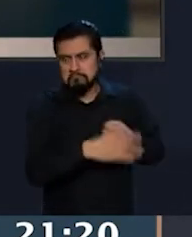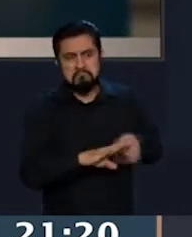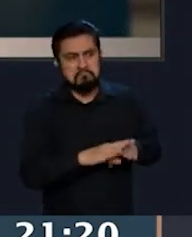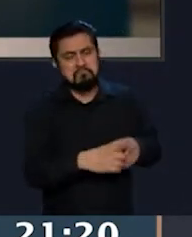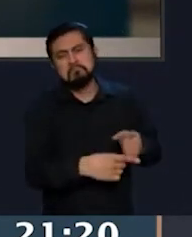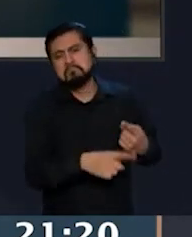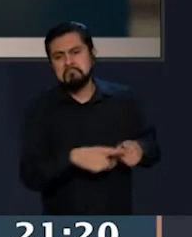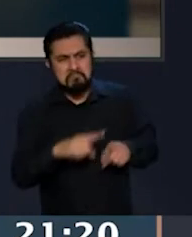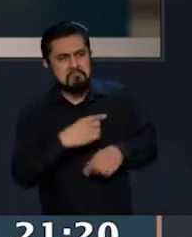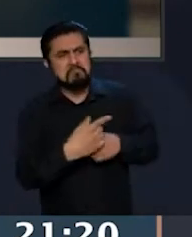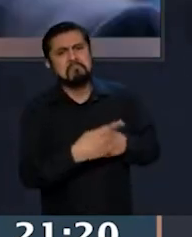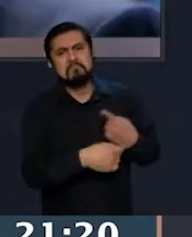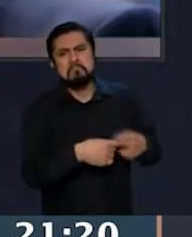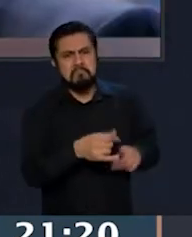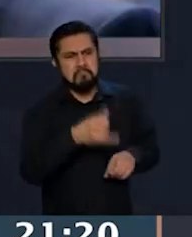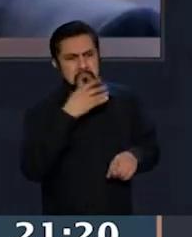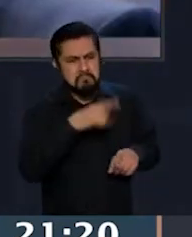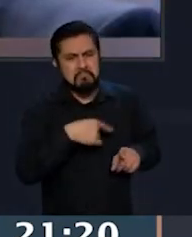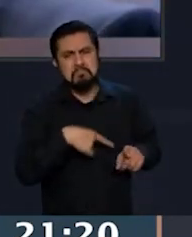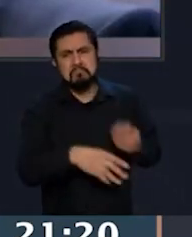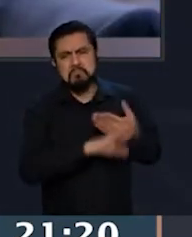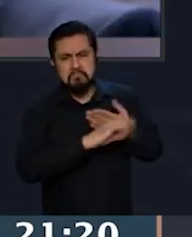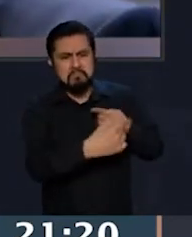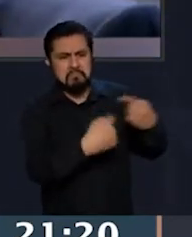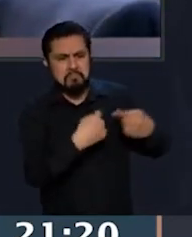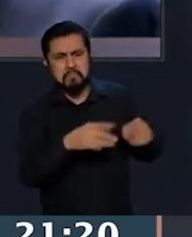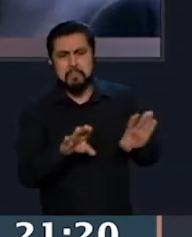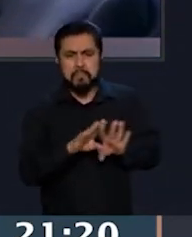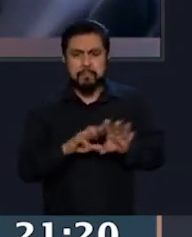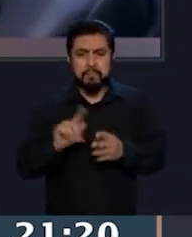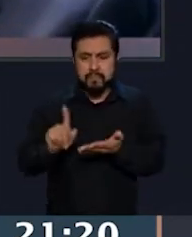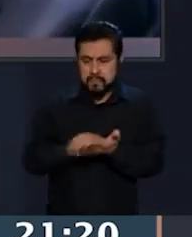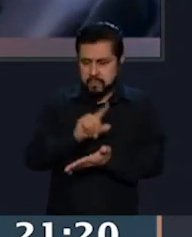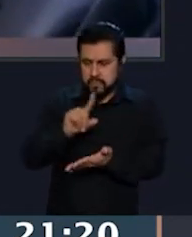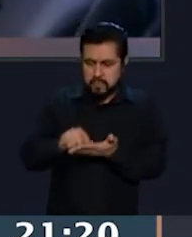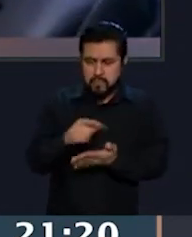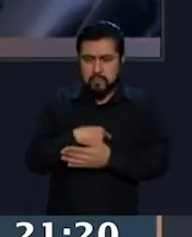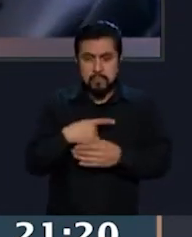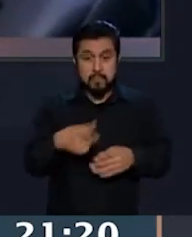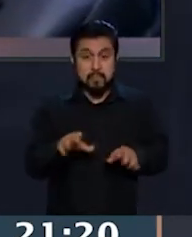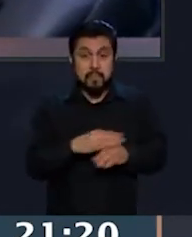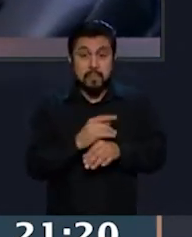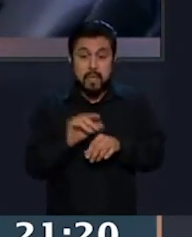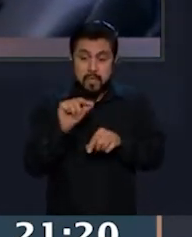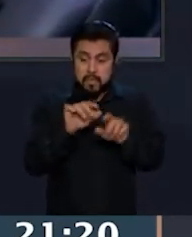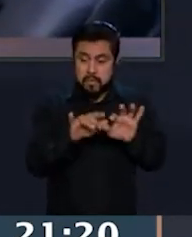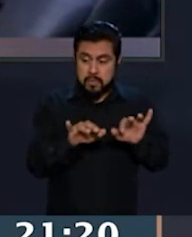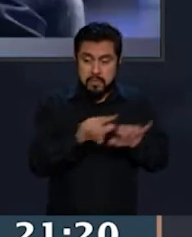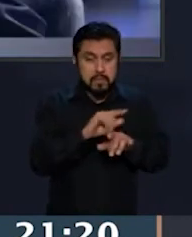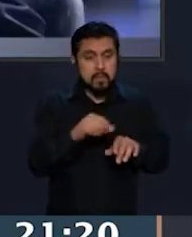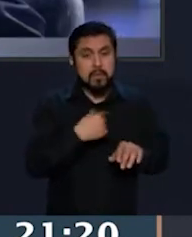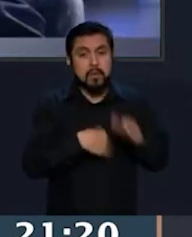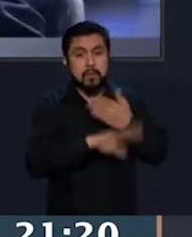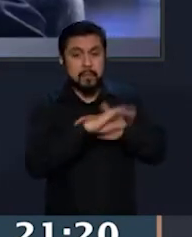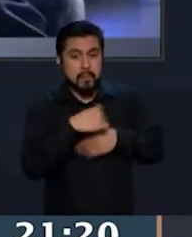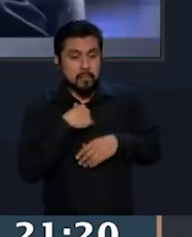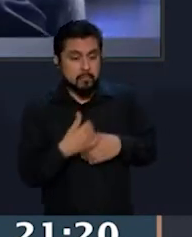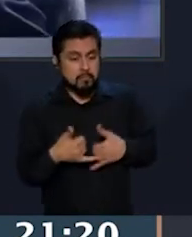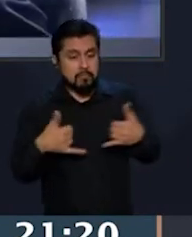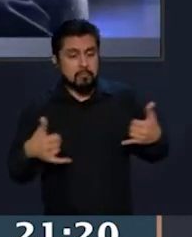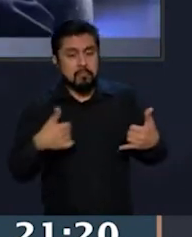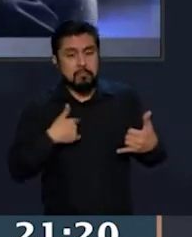Una, la eliminación de los tuits que ejercen esta violencia hacia mi físico, hacia mi persona, por mi peso.